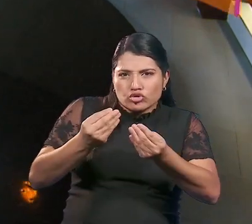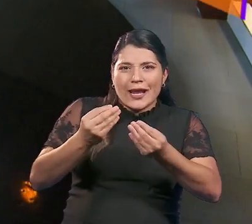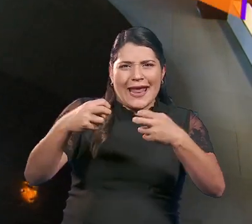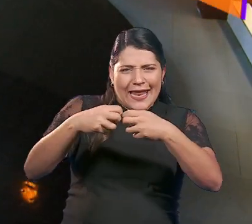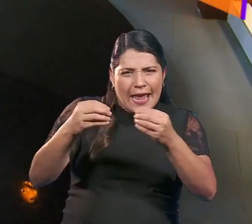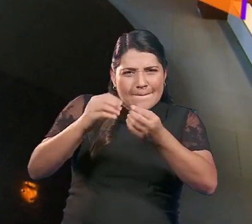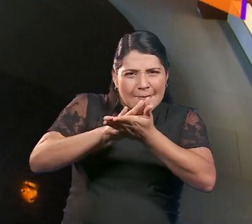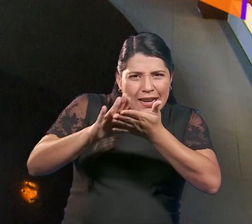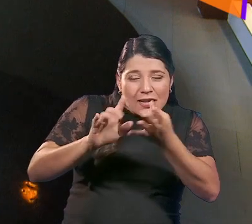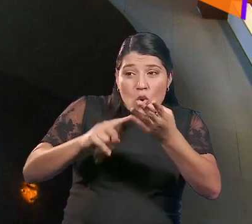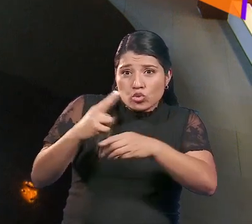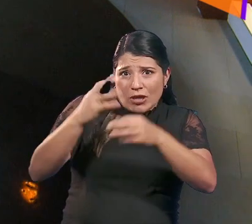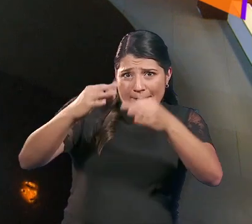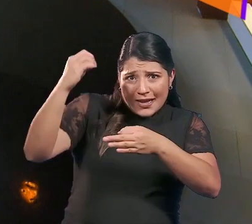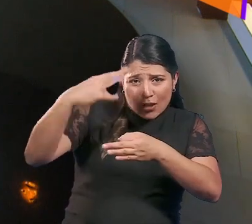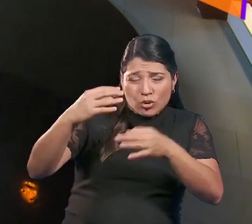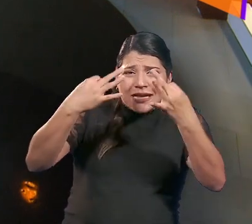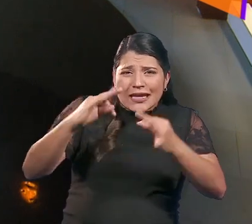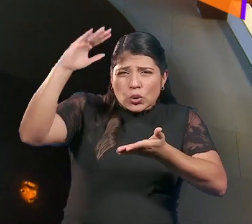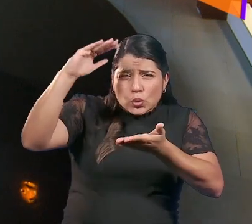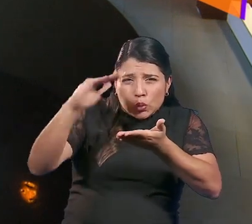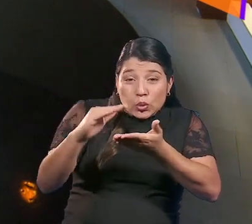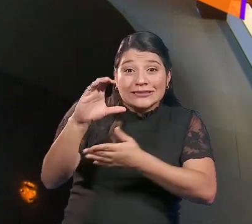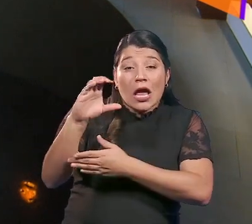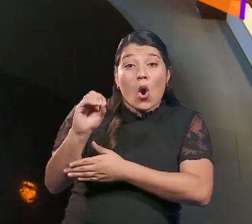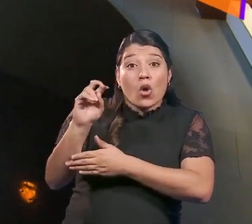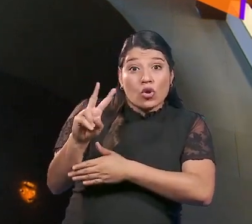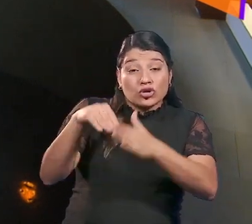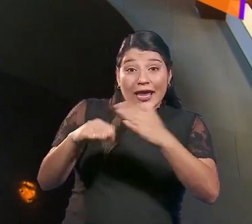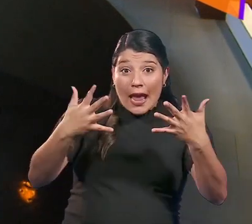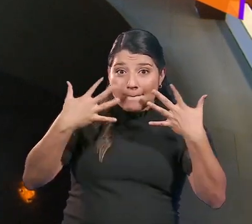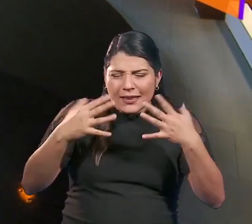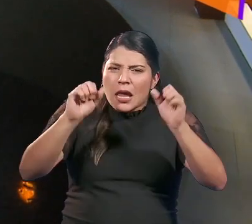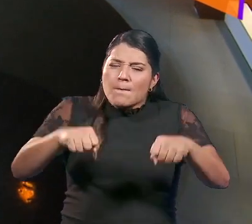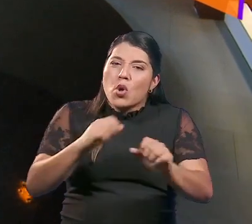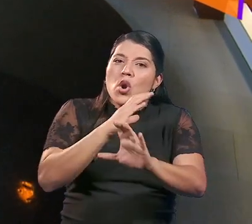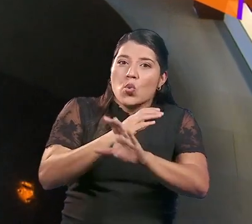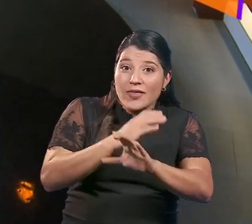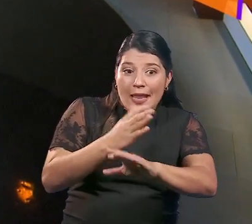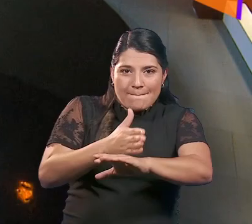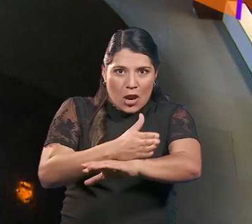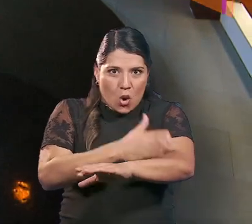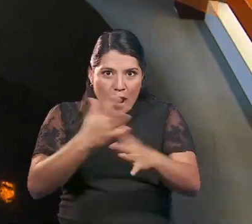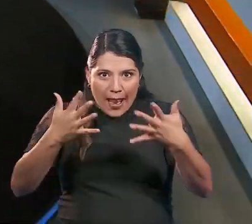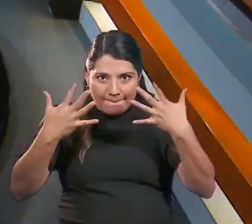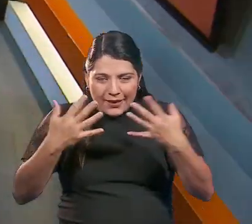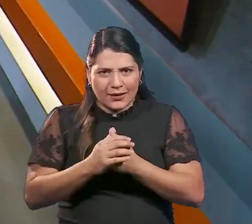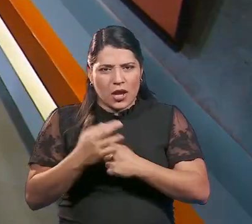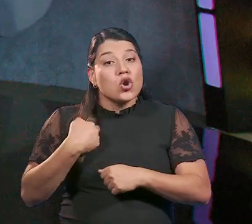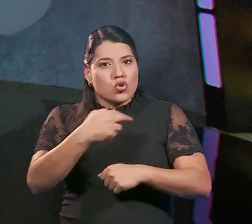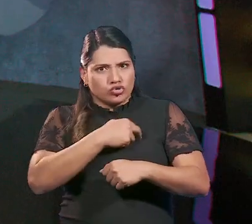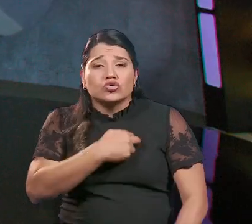generación de energía limpia, eficiencia energética, disminución de emisiones de carbono al ambiente, conservación y mejor